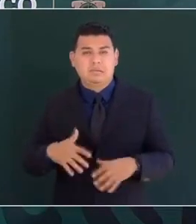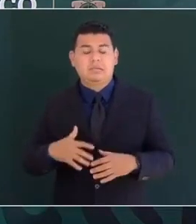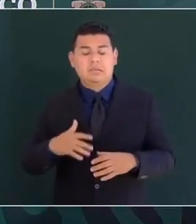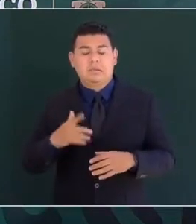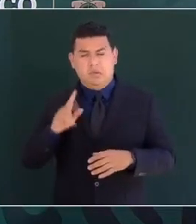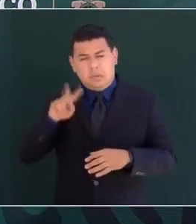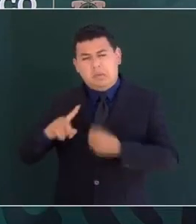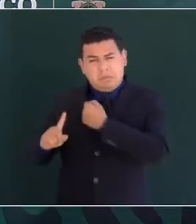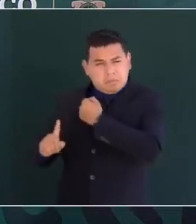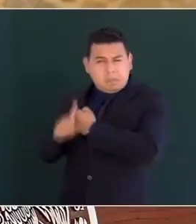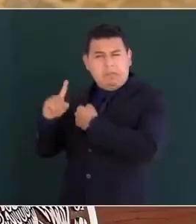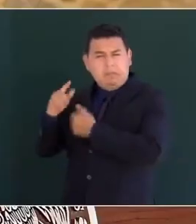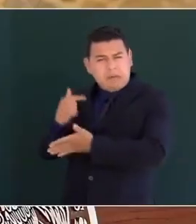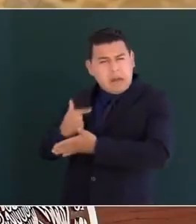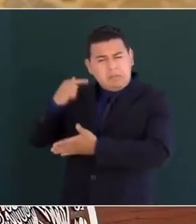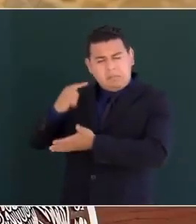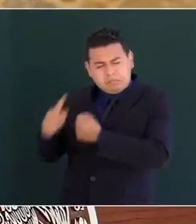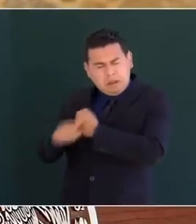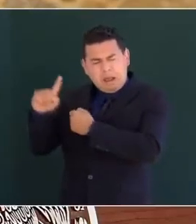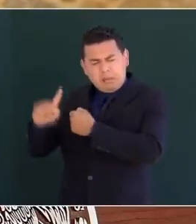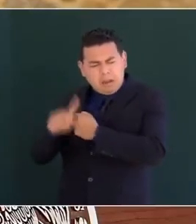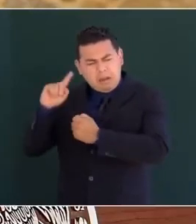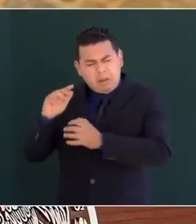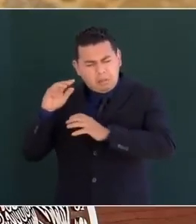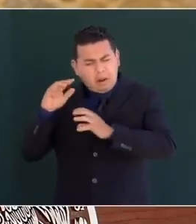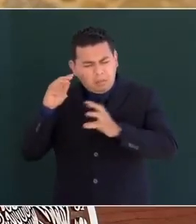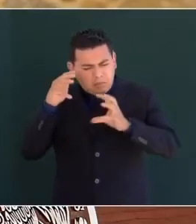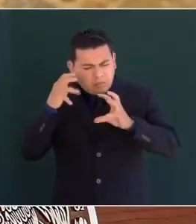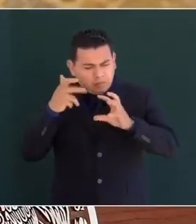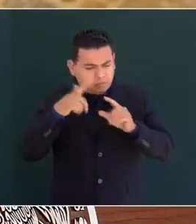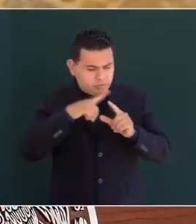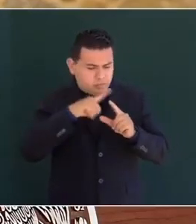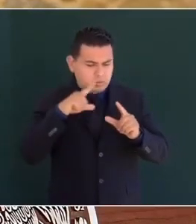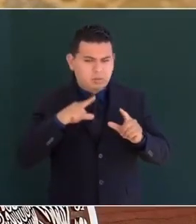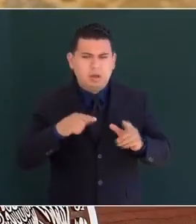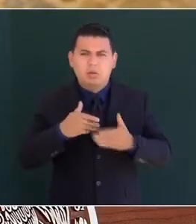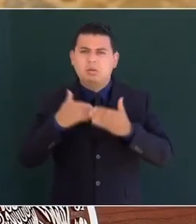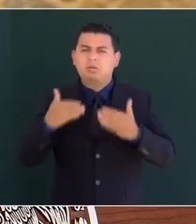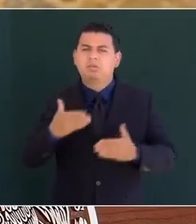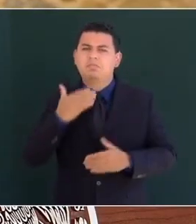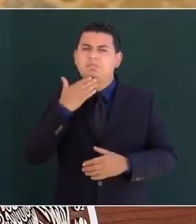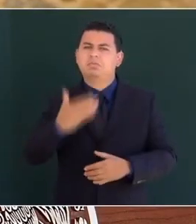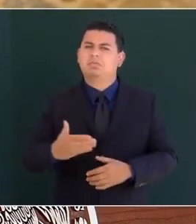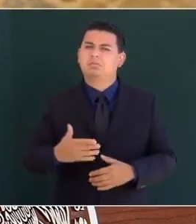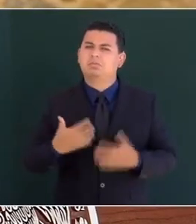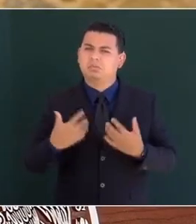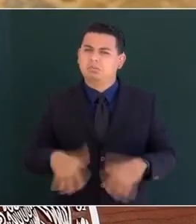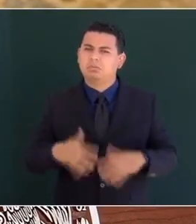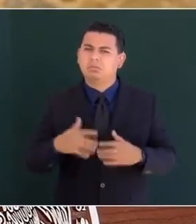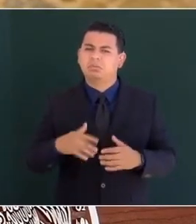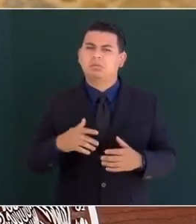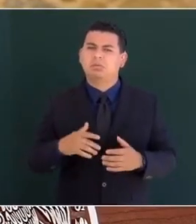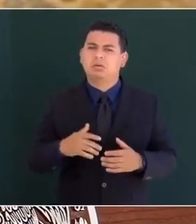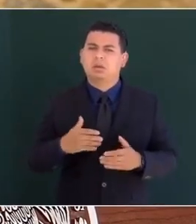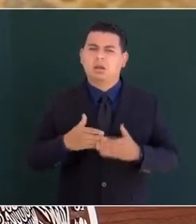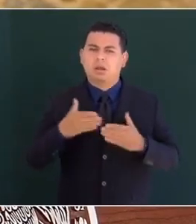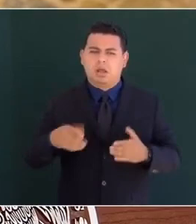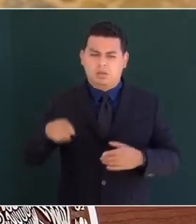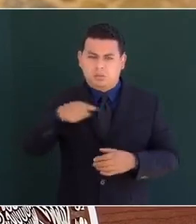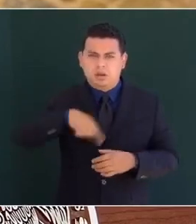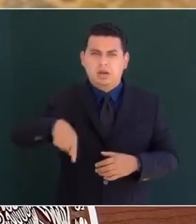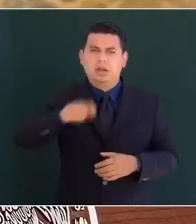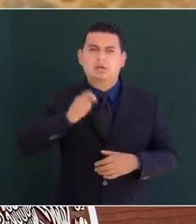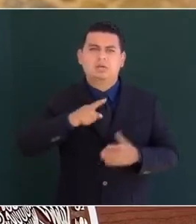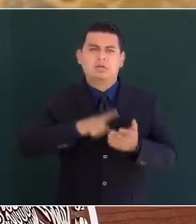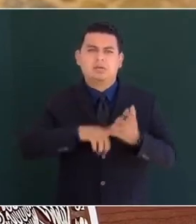terribles pruebas y tal es el caso de nuestro país el siglo 19 se caracterizó